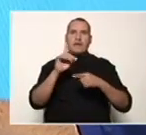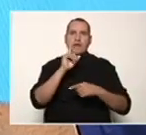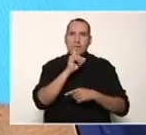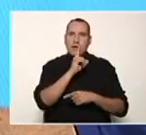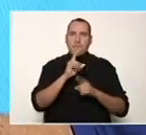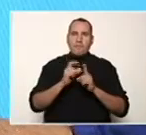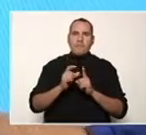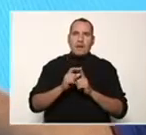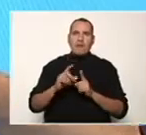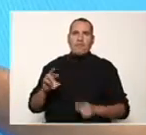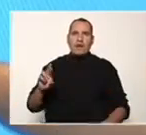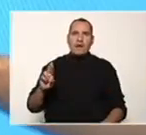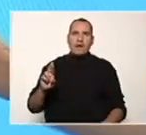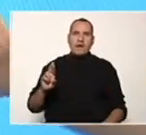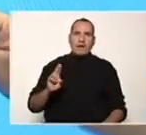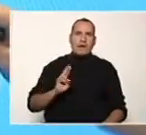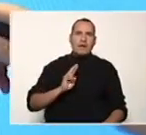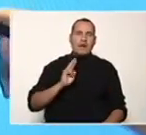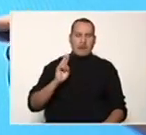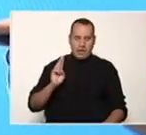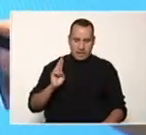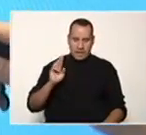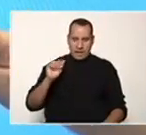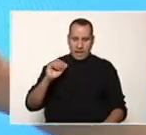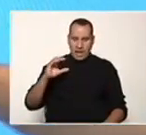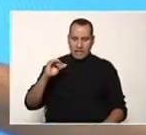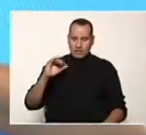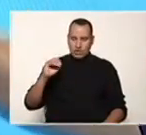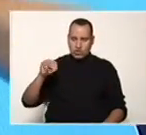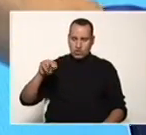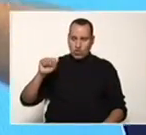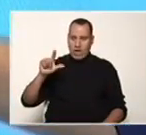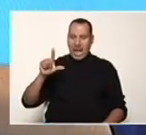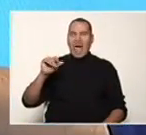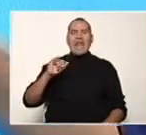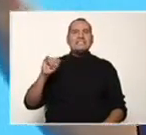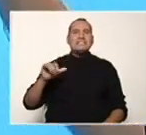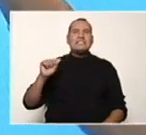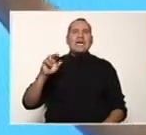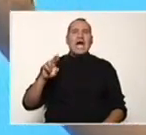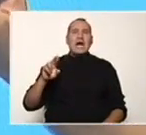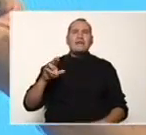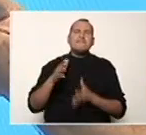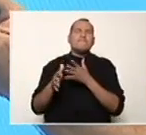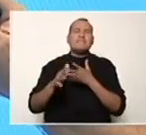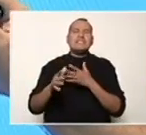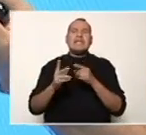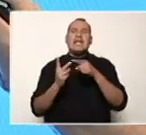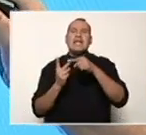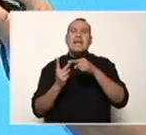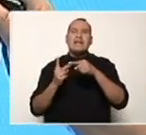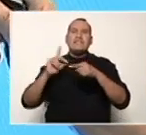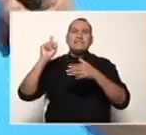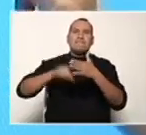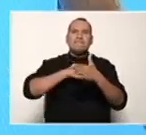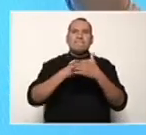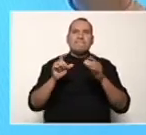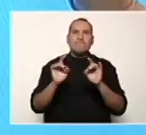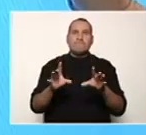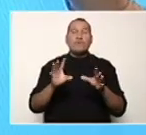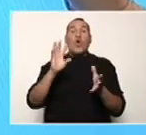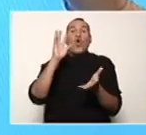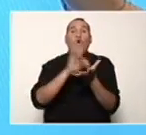Para eliminarlas se hace este procedimiento. Se copia de nuevo el ejercicio tal cual como está aquí